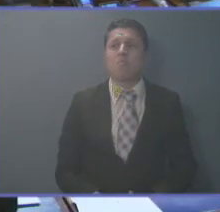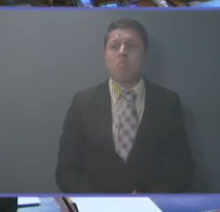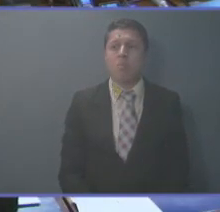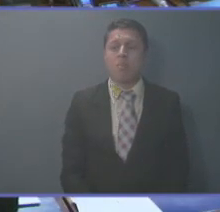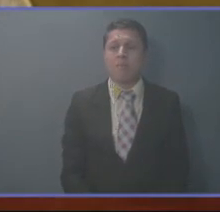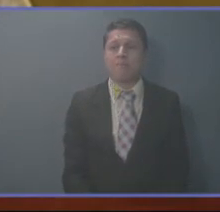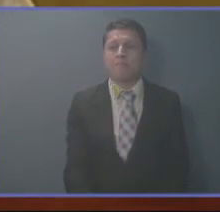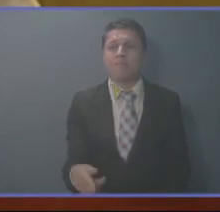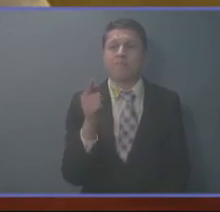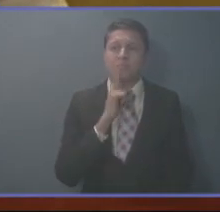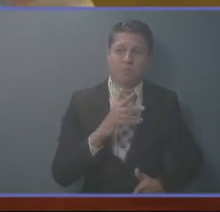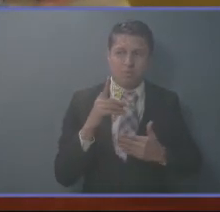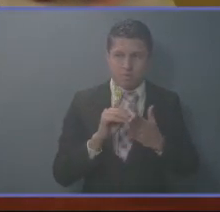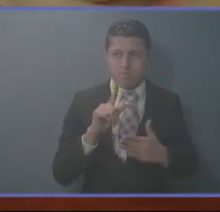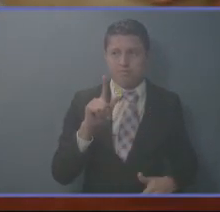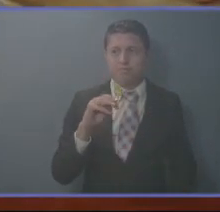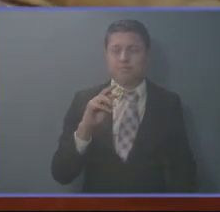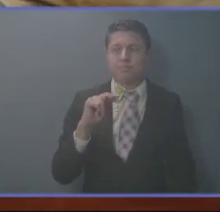Por el orden, diputado Almendariz, tiene el uso de la palabra.